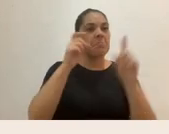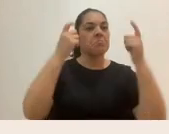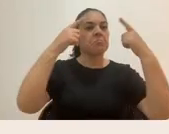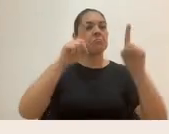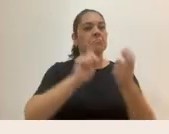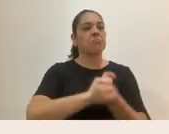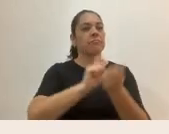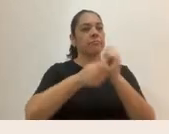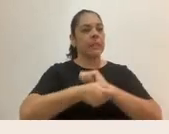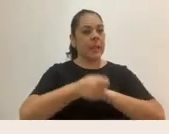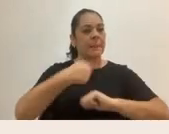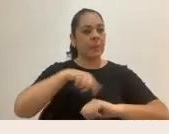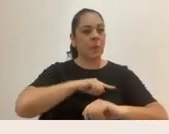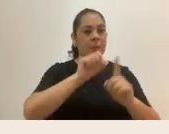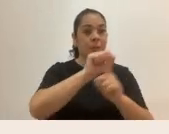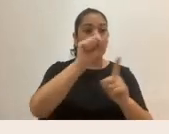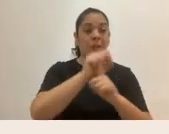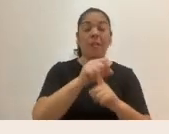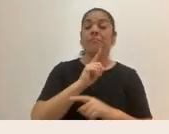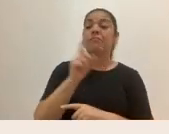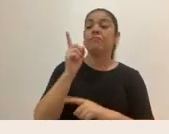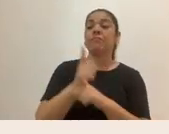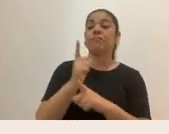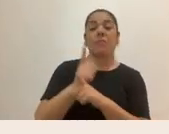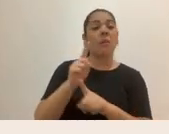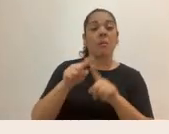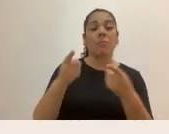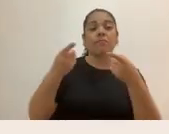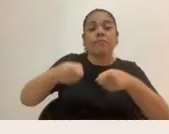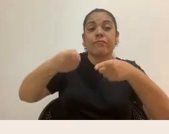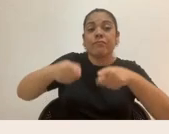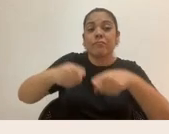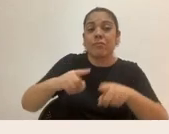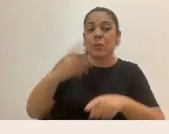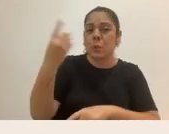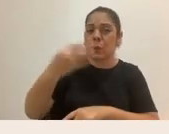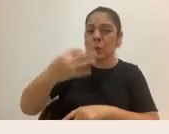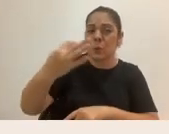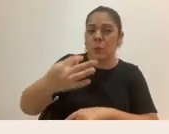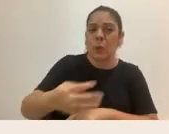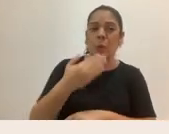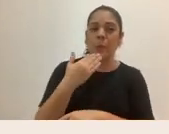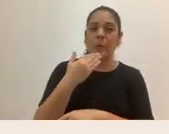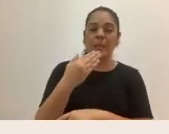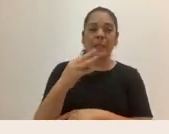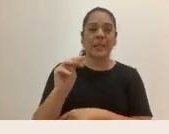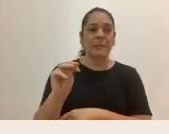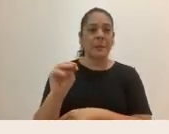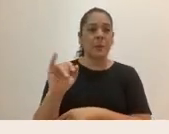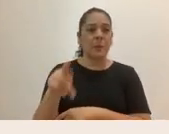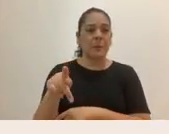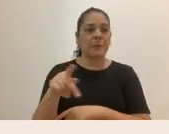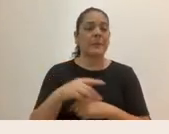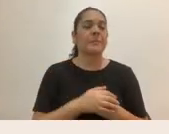Así es, es fuerte, pero algo que sucede todos los días. Exacto, Magaly. Muchas gracias, Magaly y Priscila. Creo que con